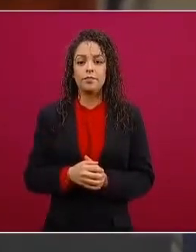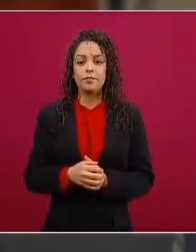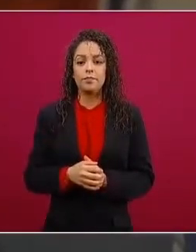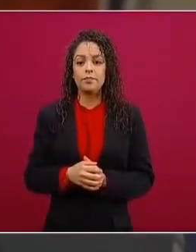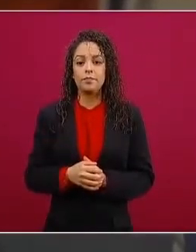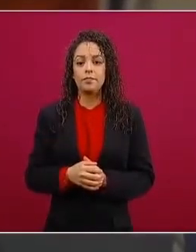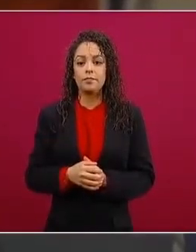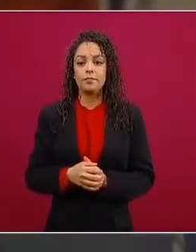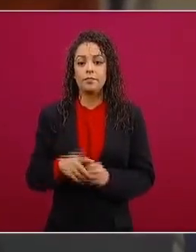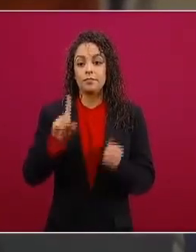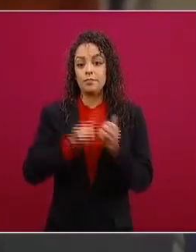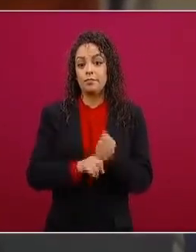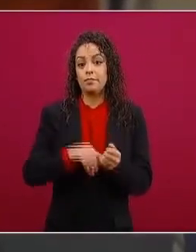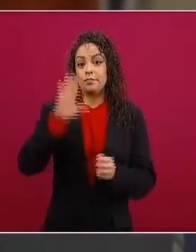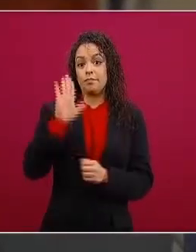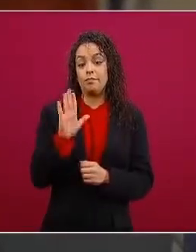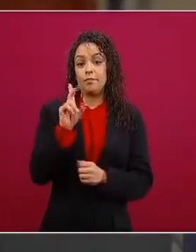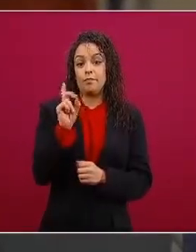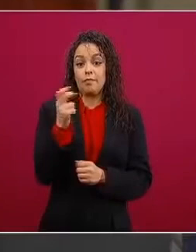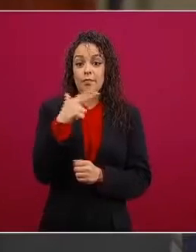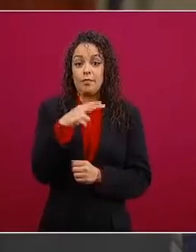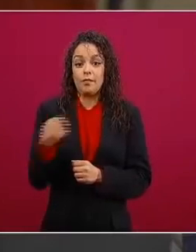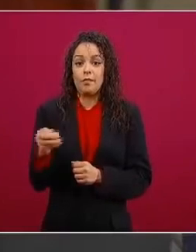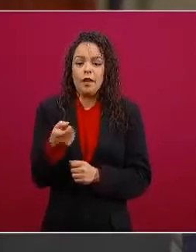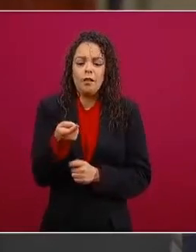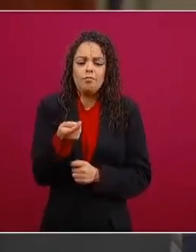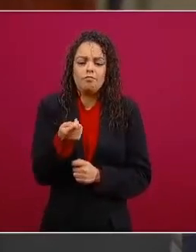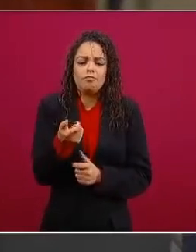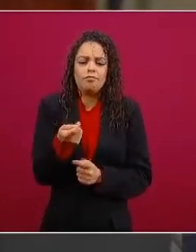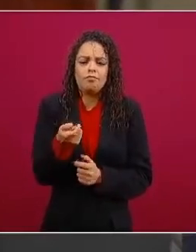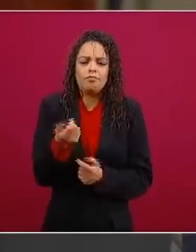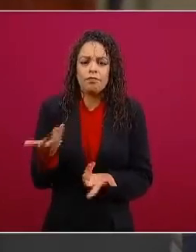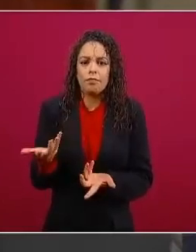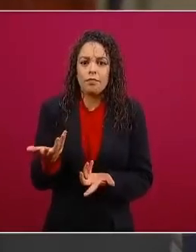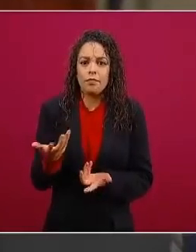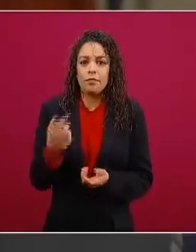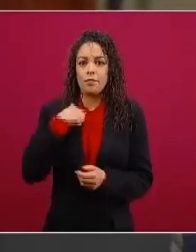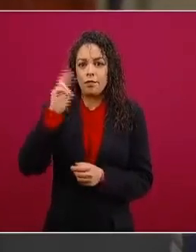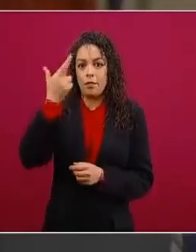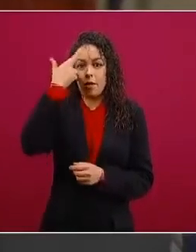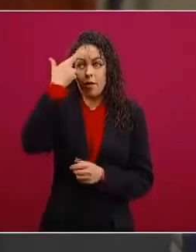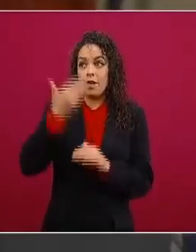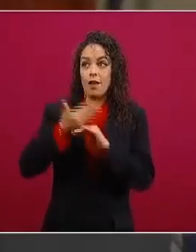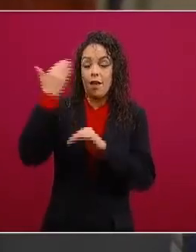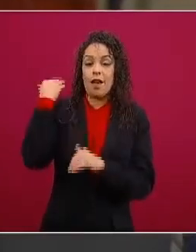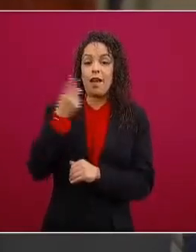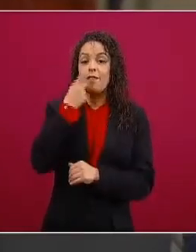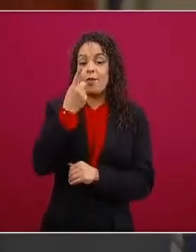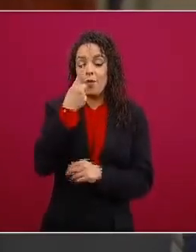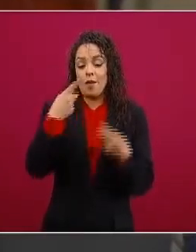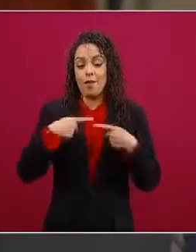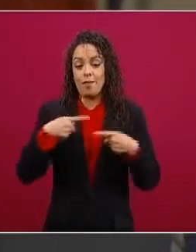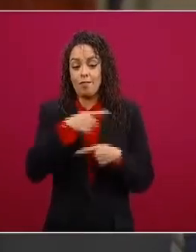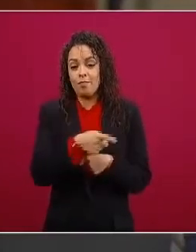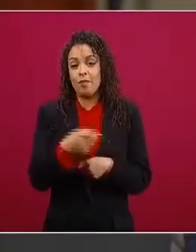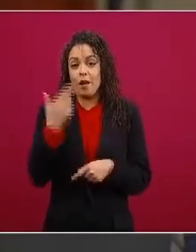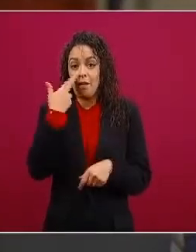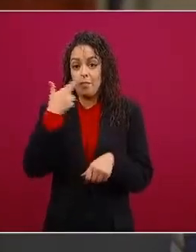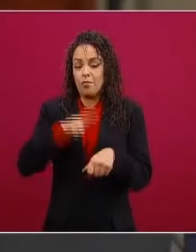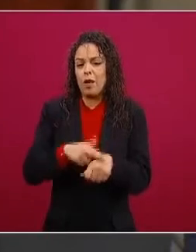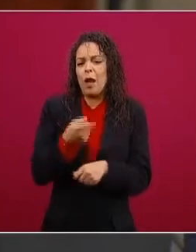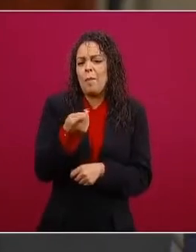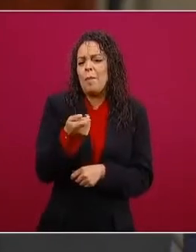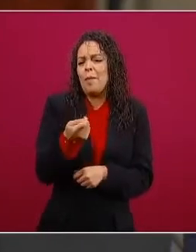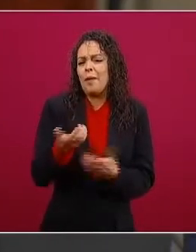aquel que dijo que robó poquito pero pues si usted pudiera explicar un poco en este sentido